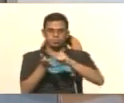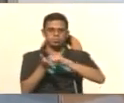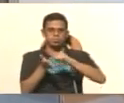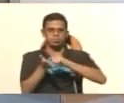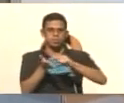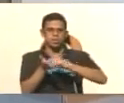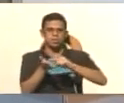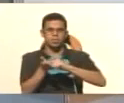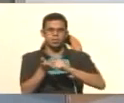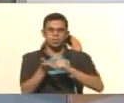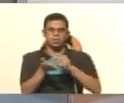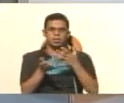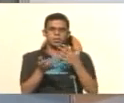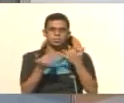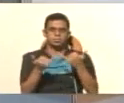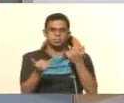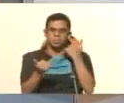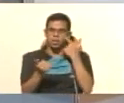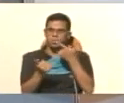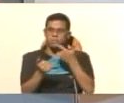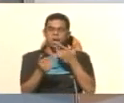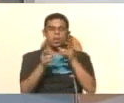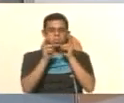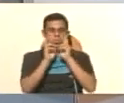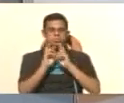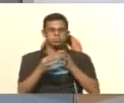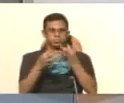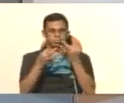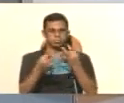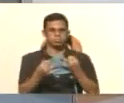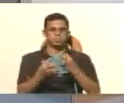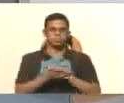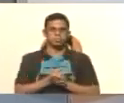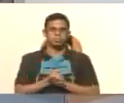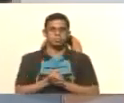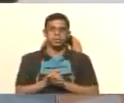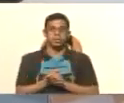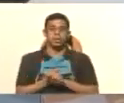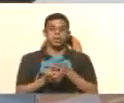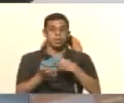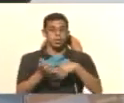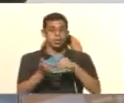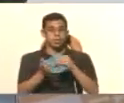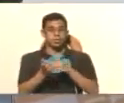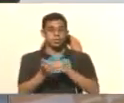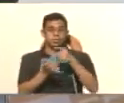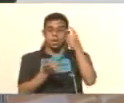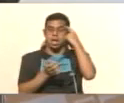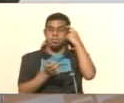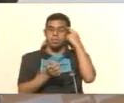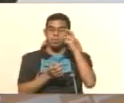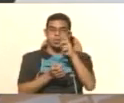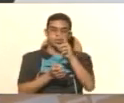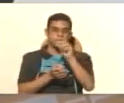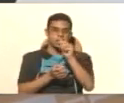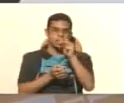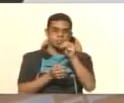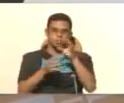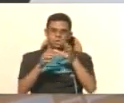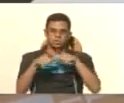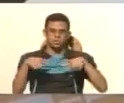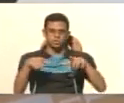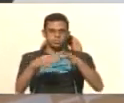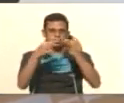y podemos saber que hicimos el mantenimiento correcto. Volvemos a colocar la memoria RAM en su posición,